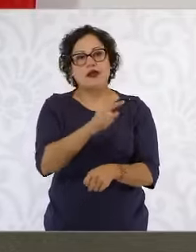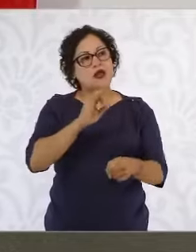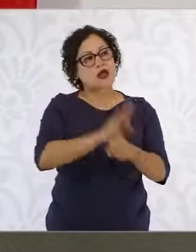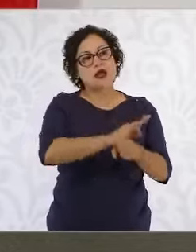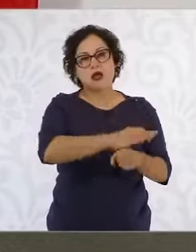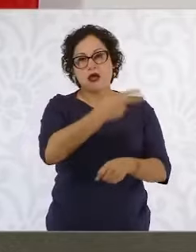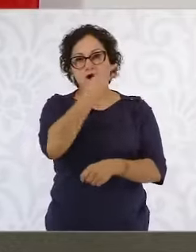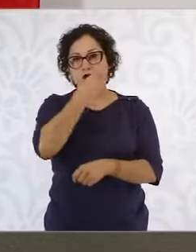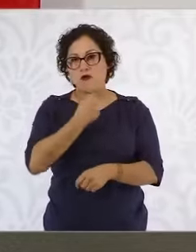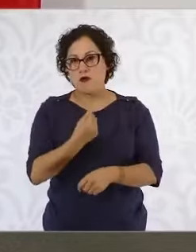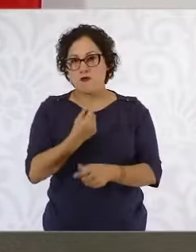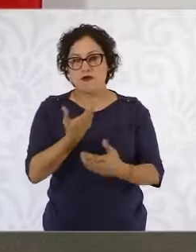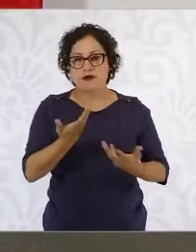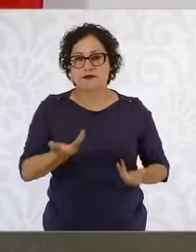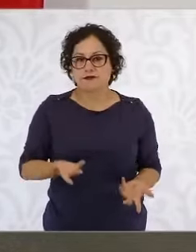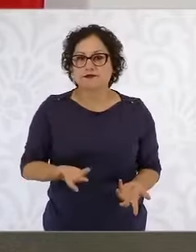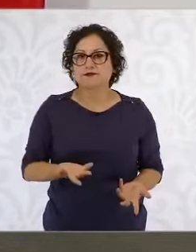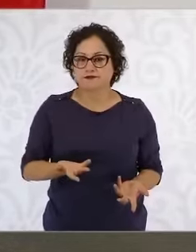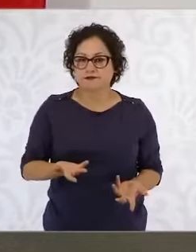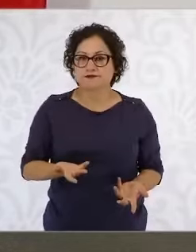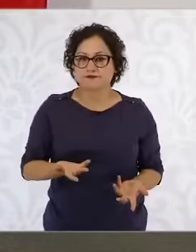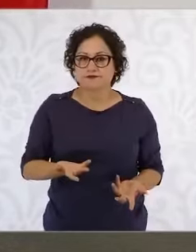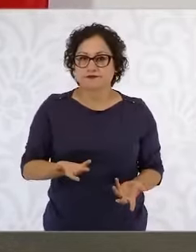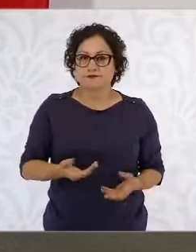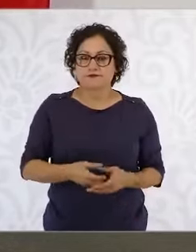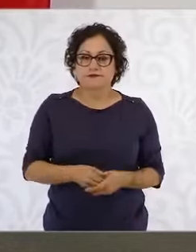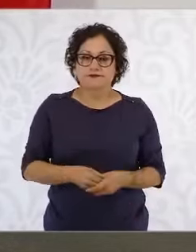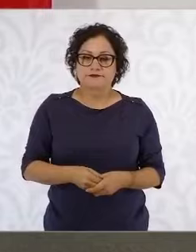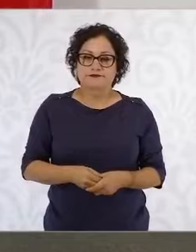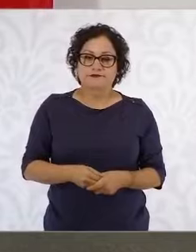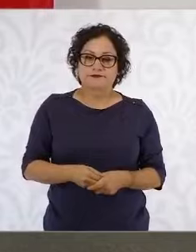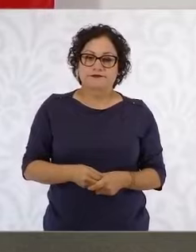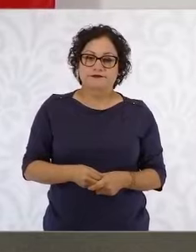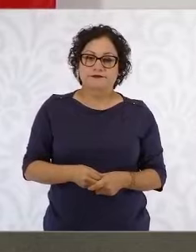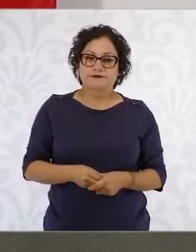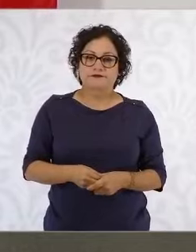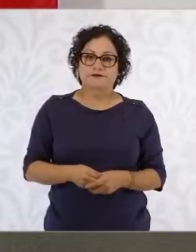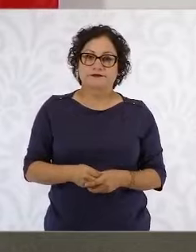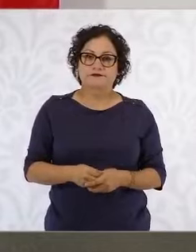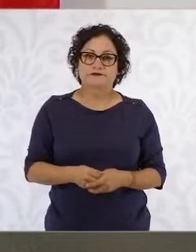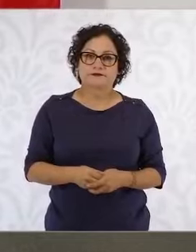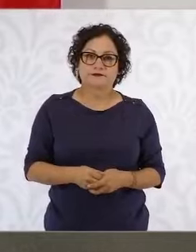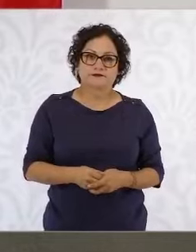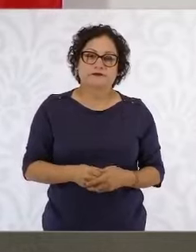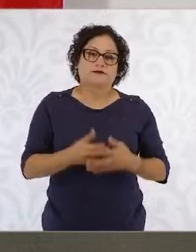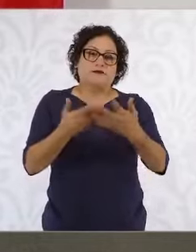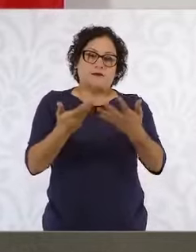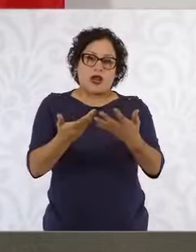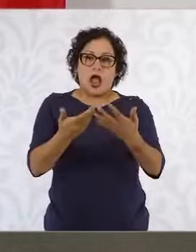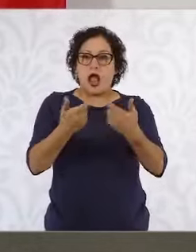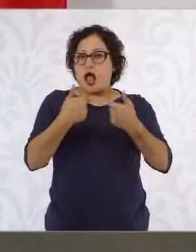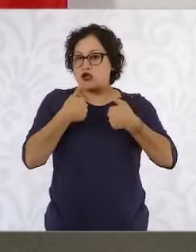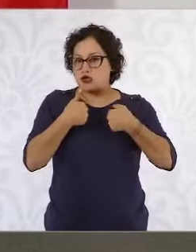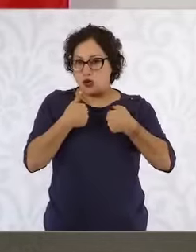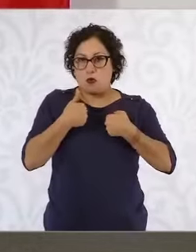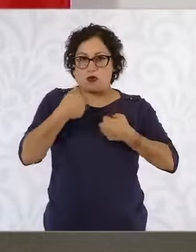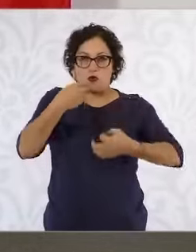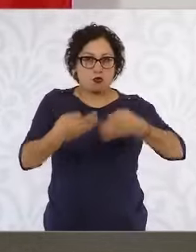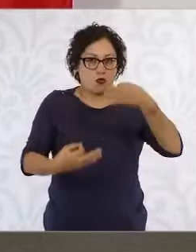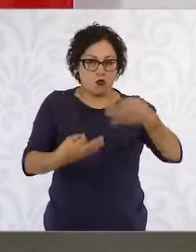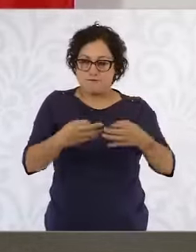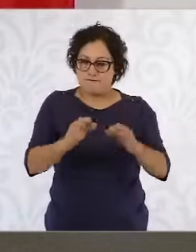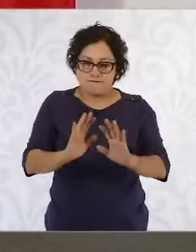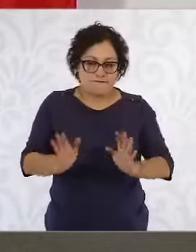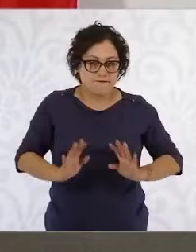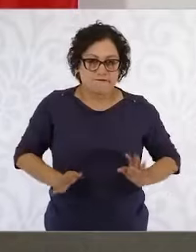cuando… y digo, no… eso lo tiene que decir un juez a partir del beneficio